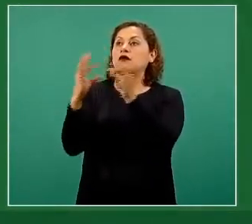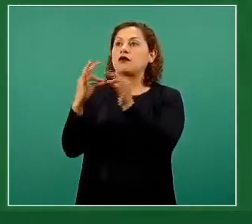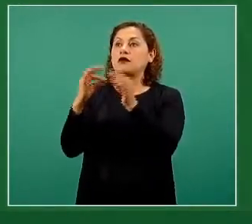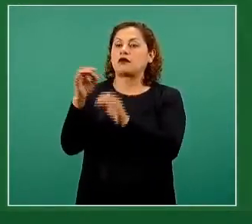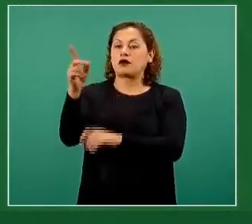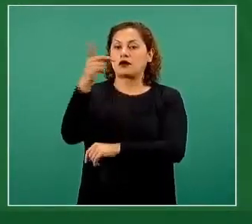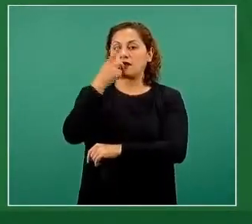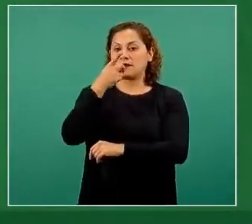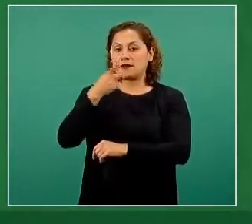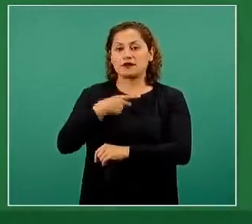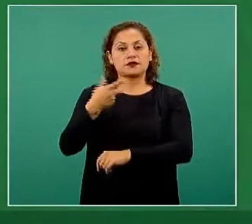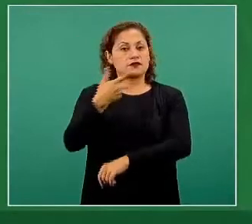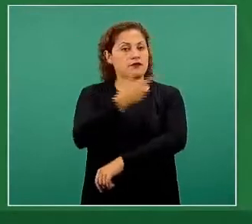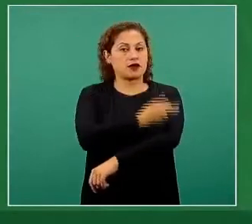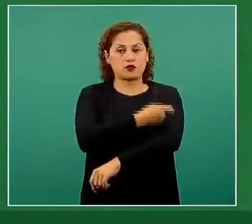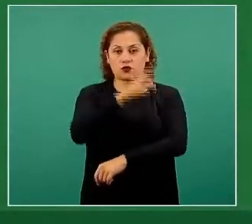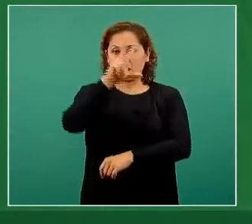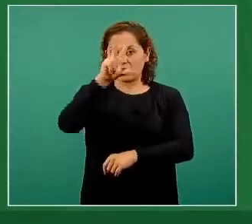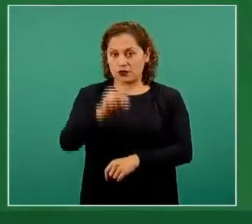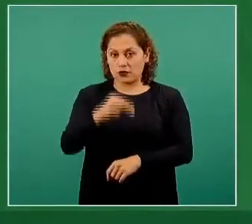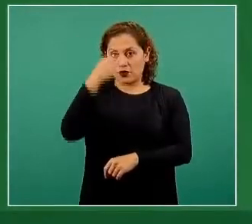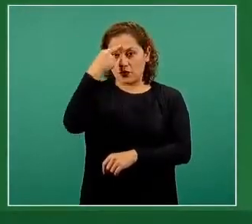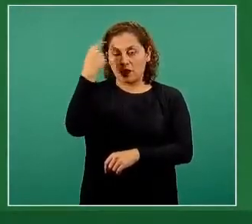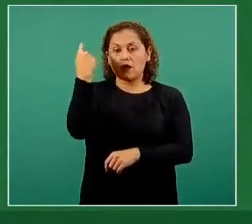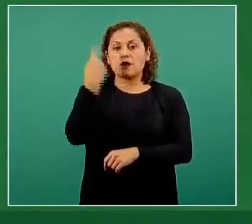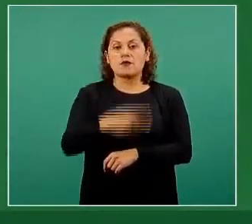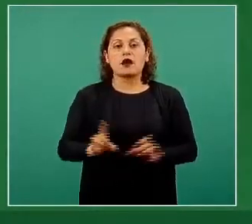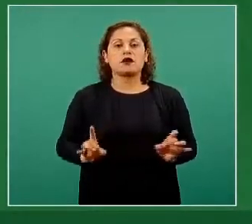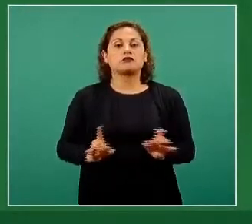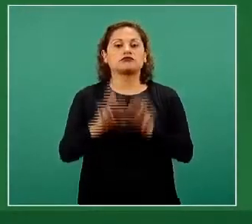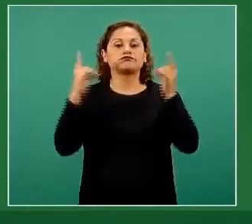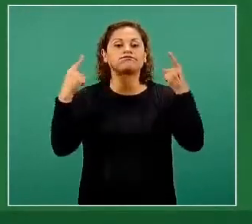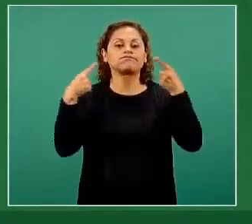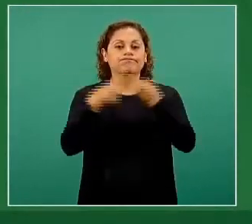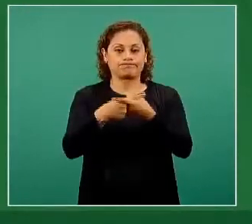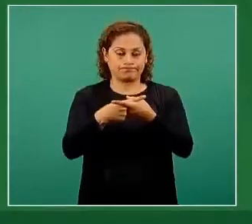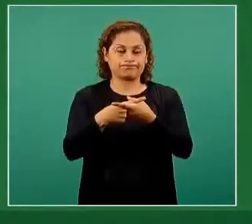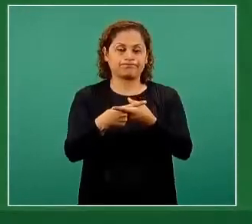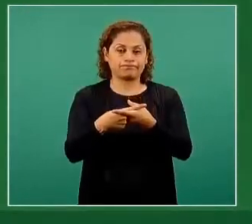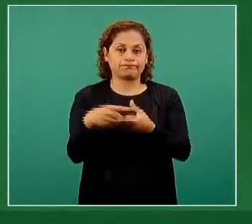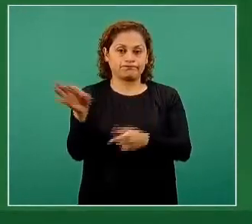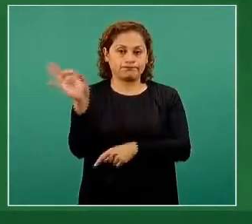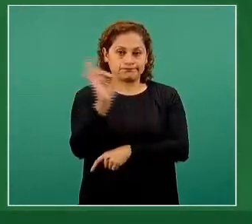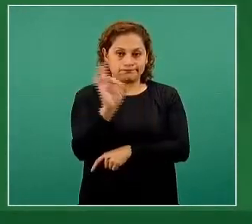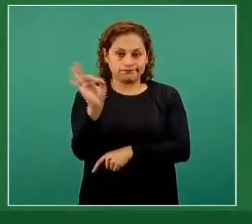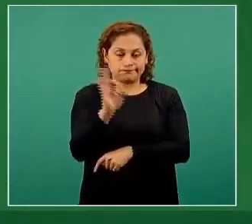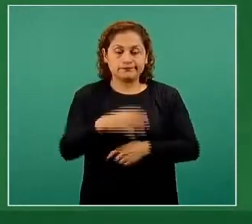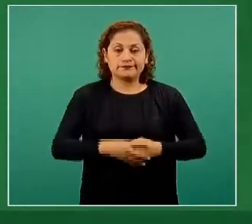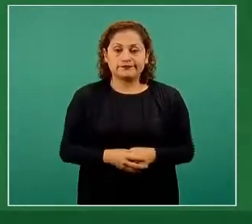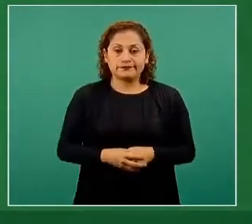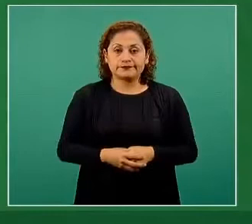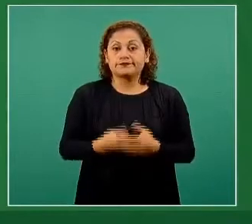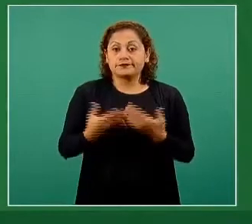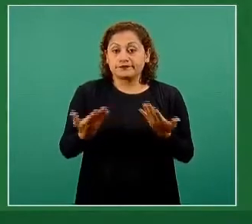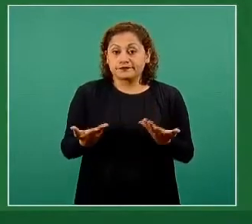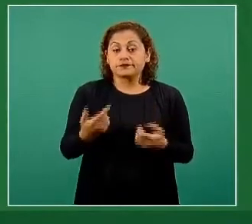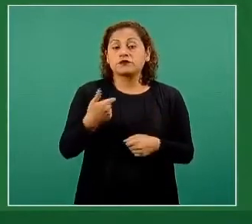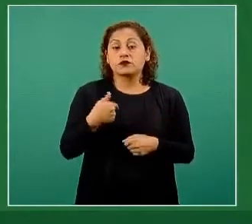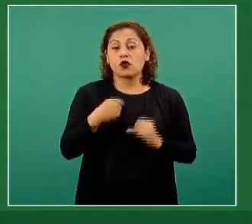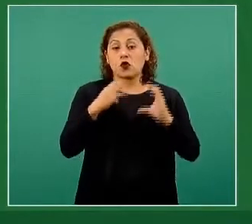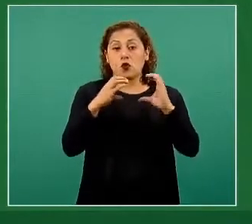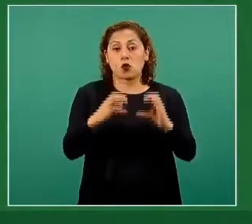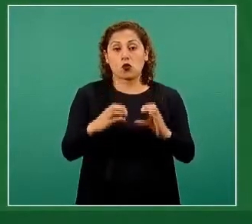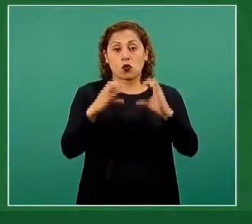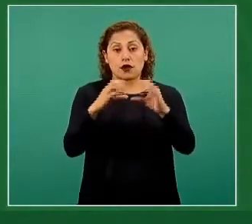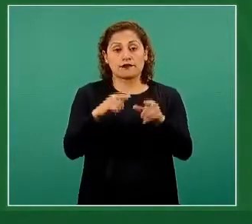me debo vacunar para no provocar una situación adversa al objetivo de la vacuna, que me siga cuidando